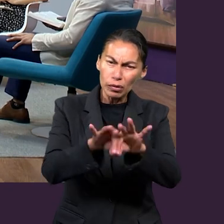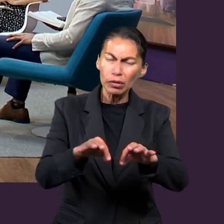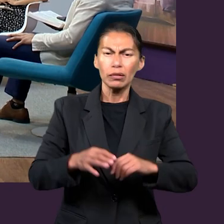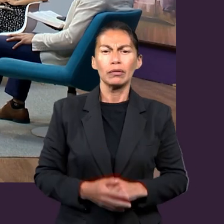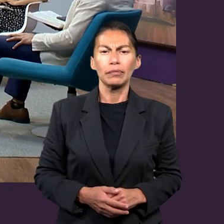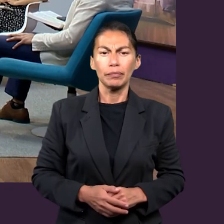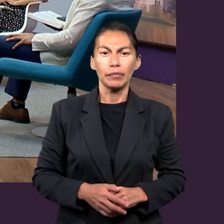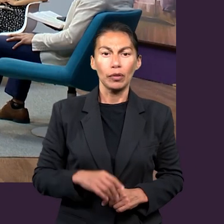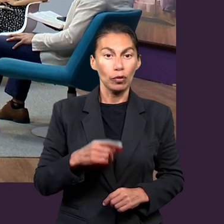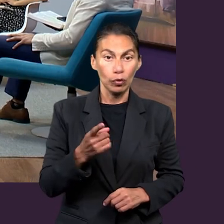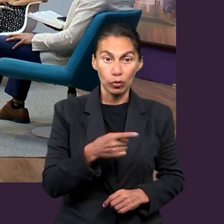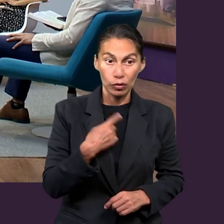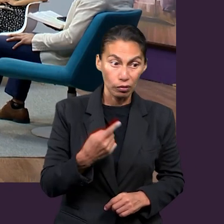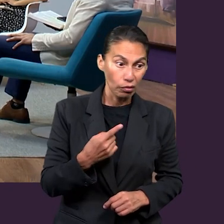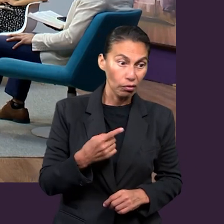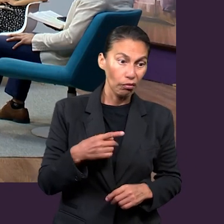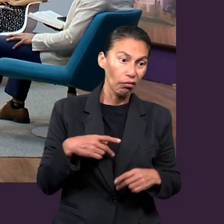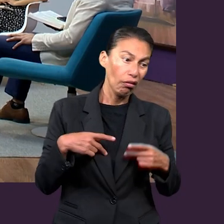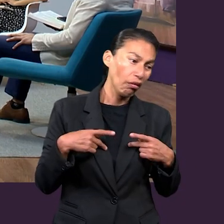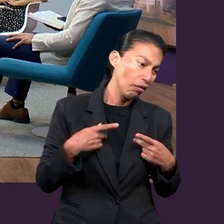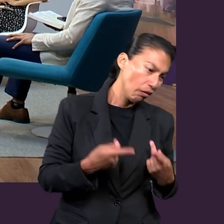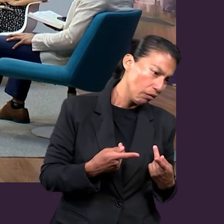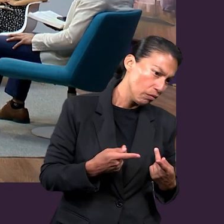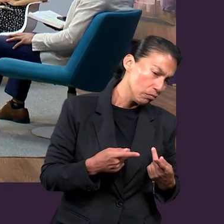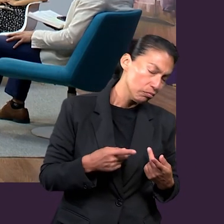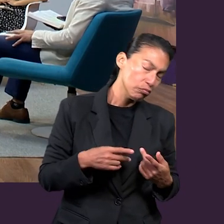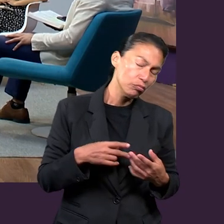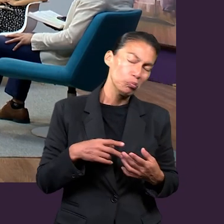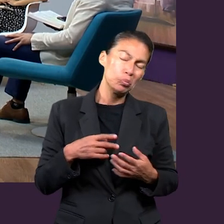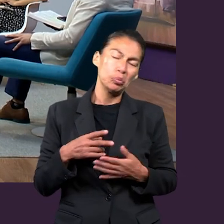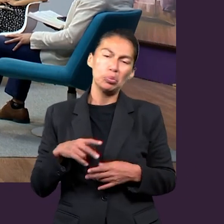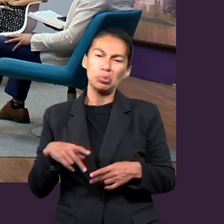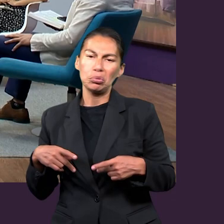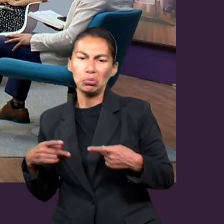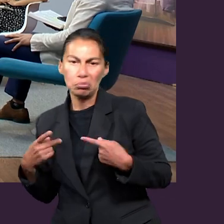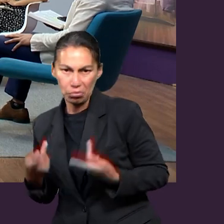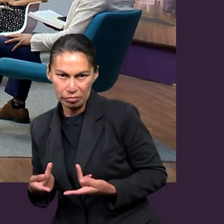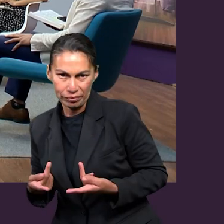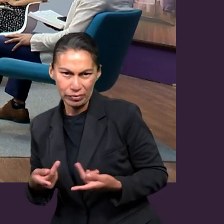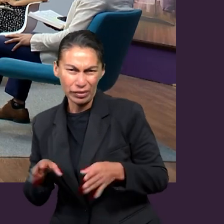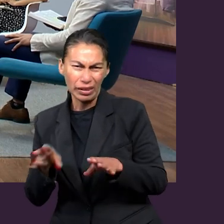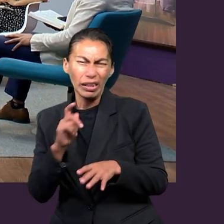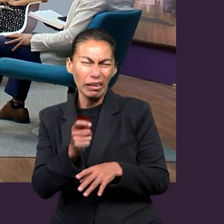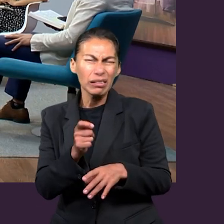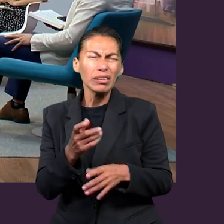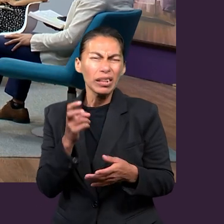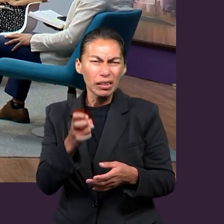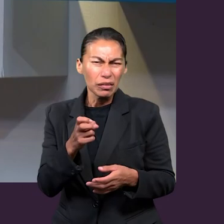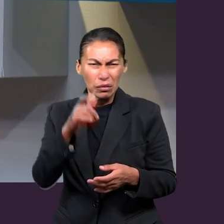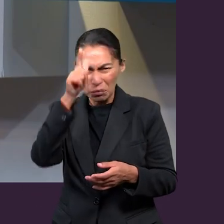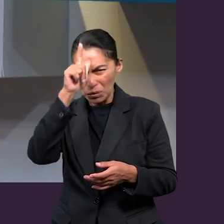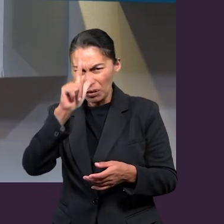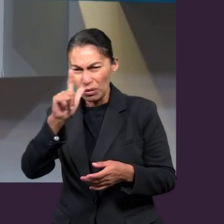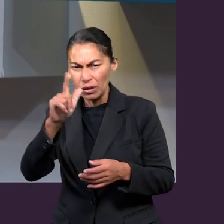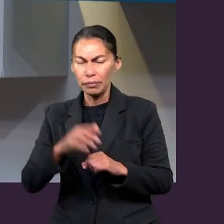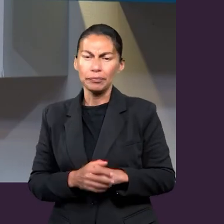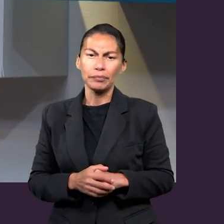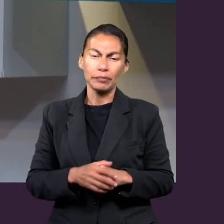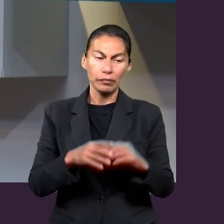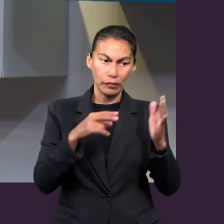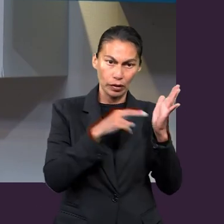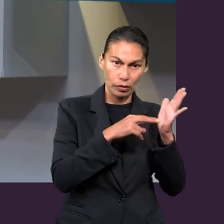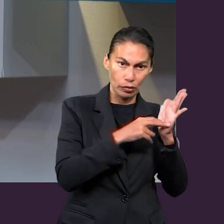fundamental. Porque, si no, retrocedemos. Espiritualmente, ¿cómo podríamos entender este concepto?